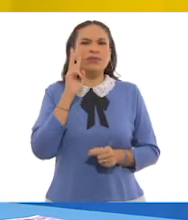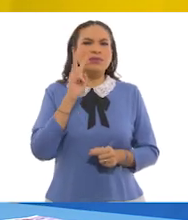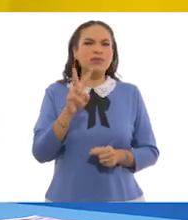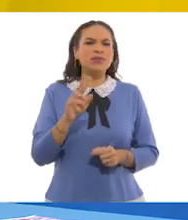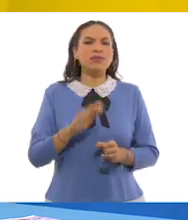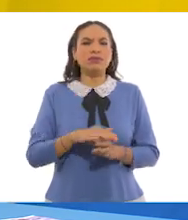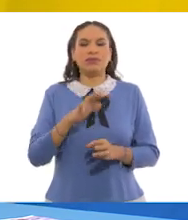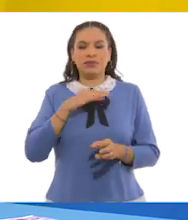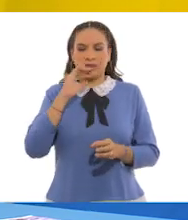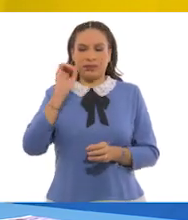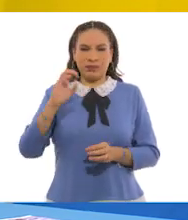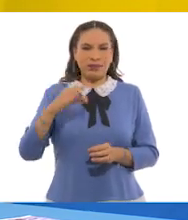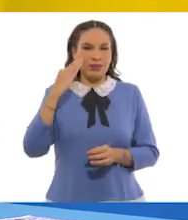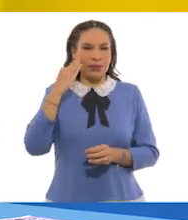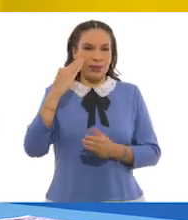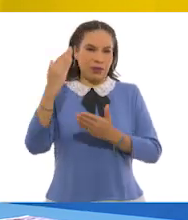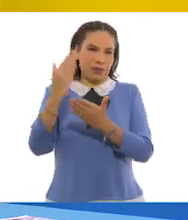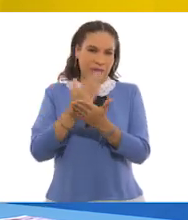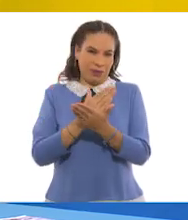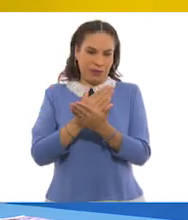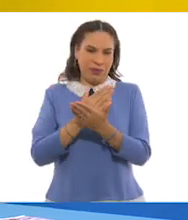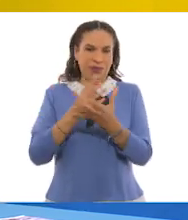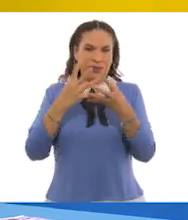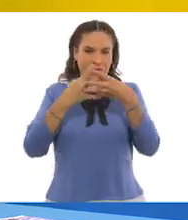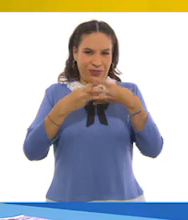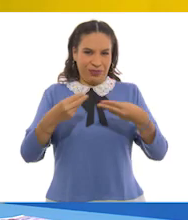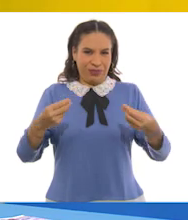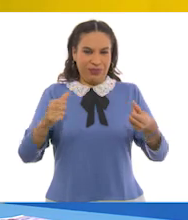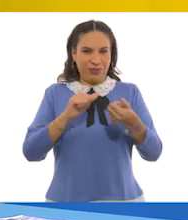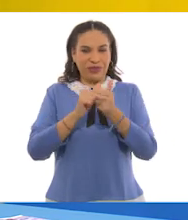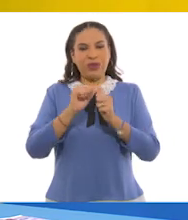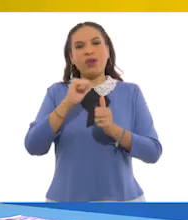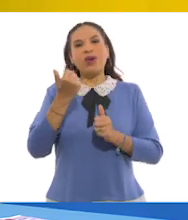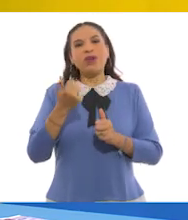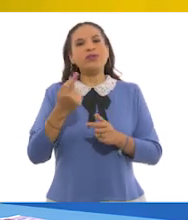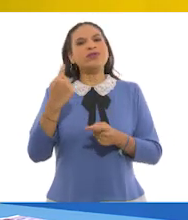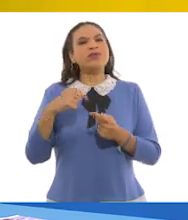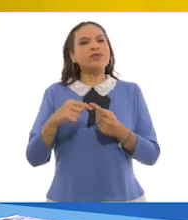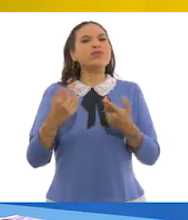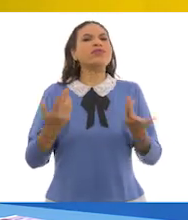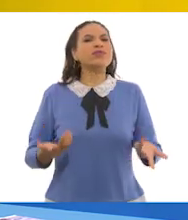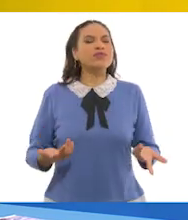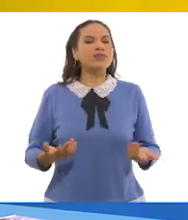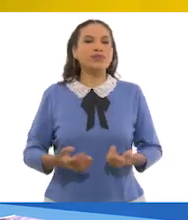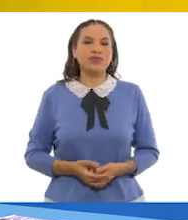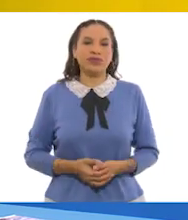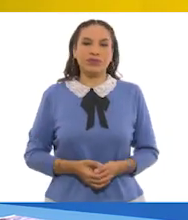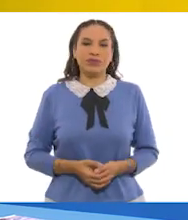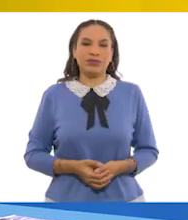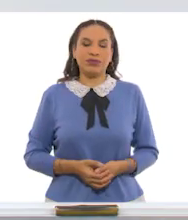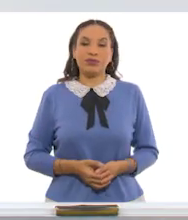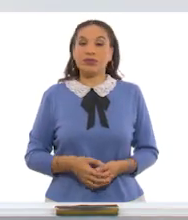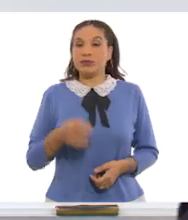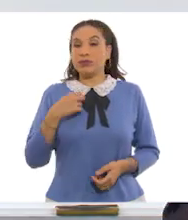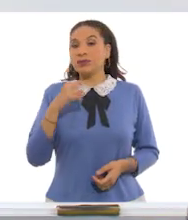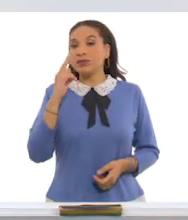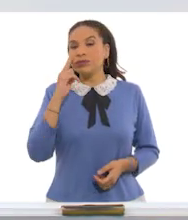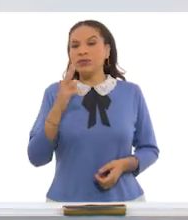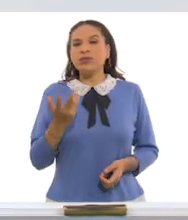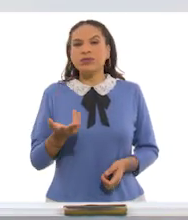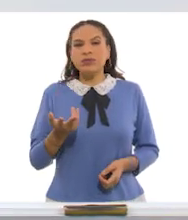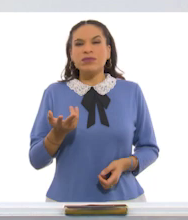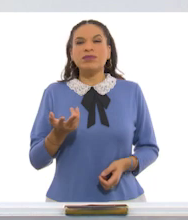entre el residuo que tarda menos tiempo en degradarse y el siguiente? Muy bien, pues bueno,